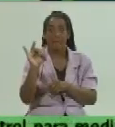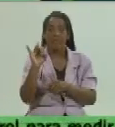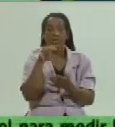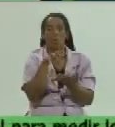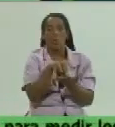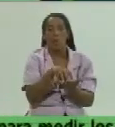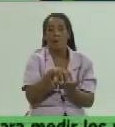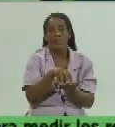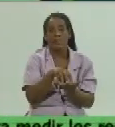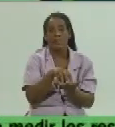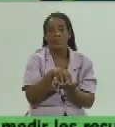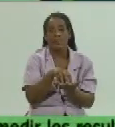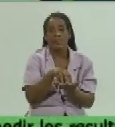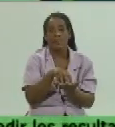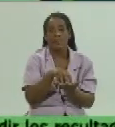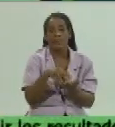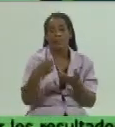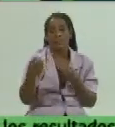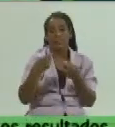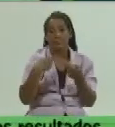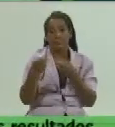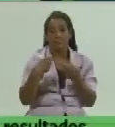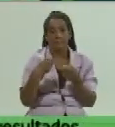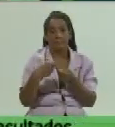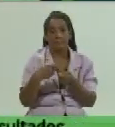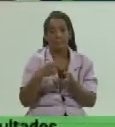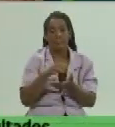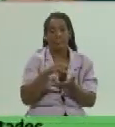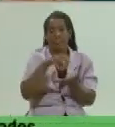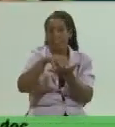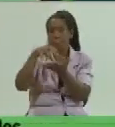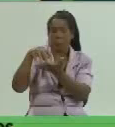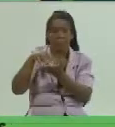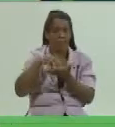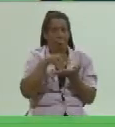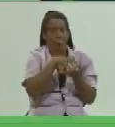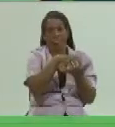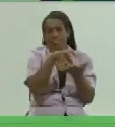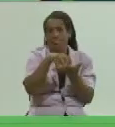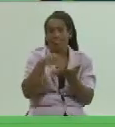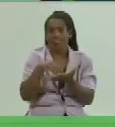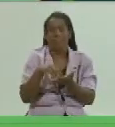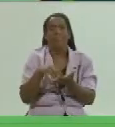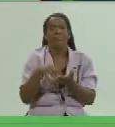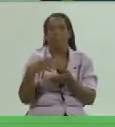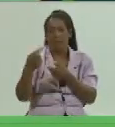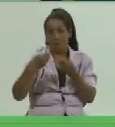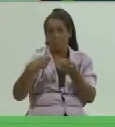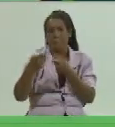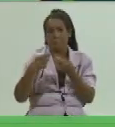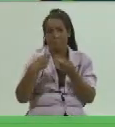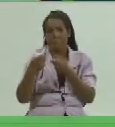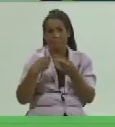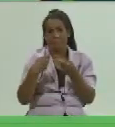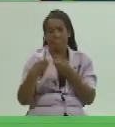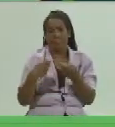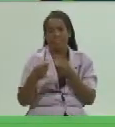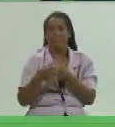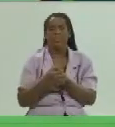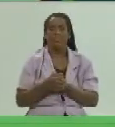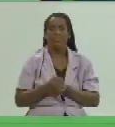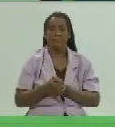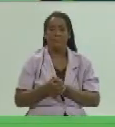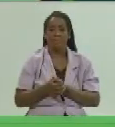para establecer comercialización no solo puntos de venta sino establecimientos que se dedicaban a este fin